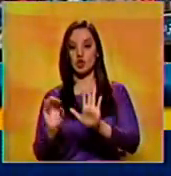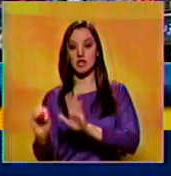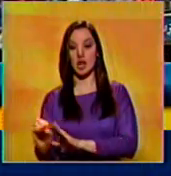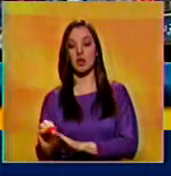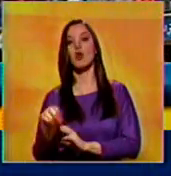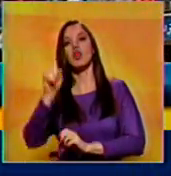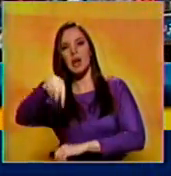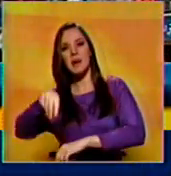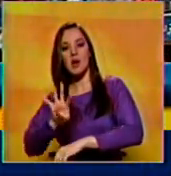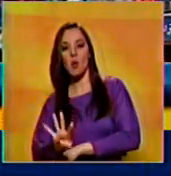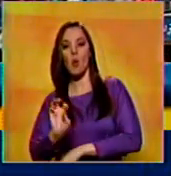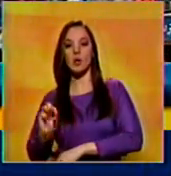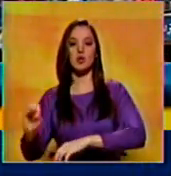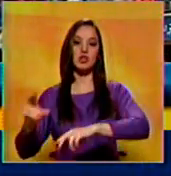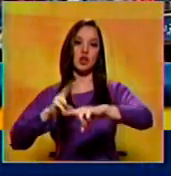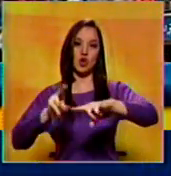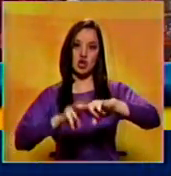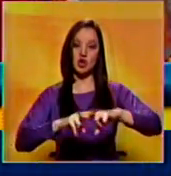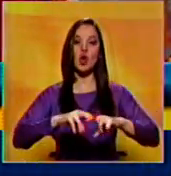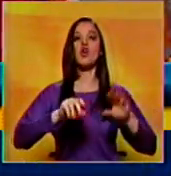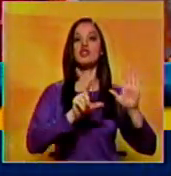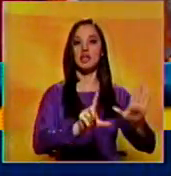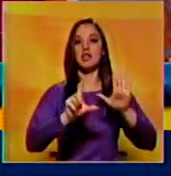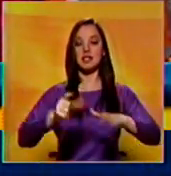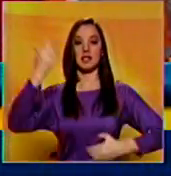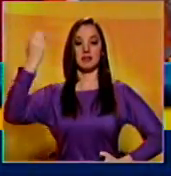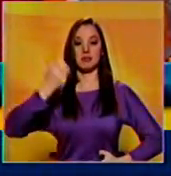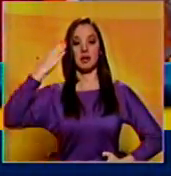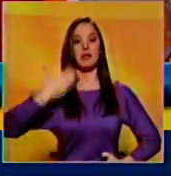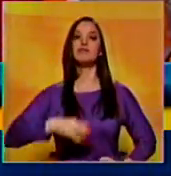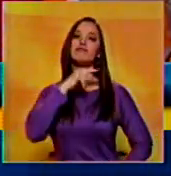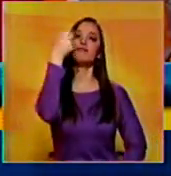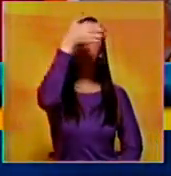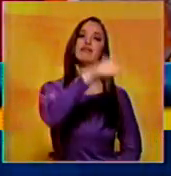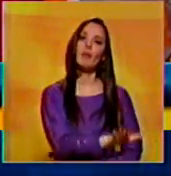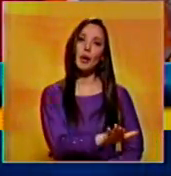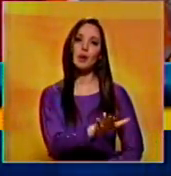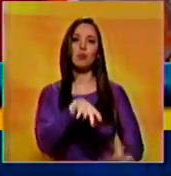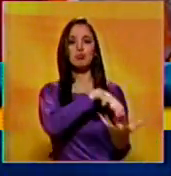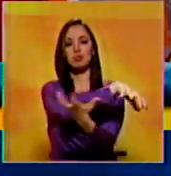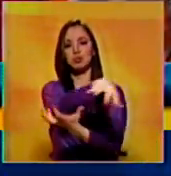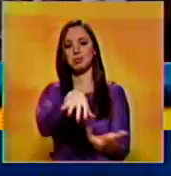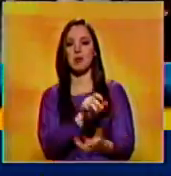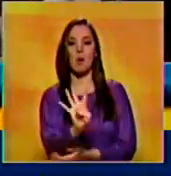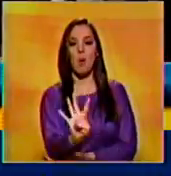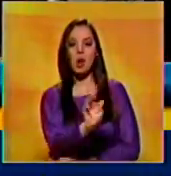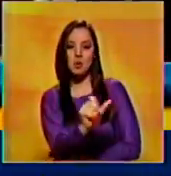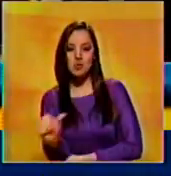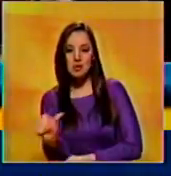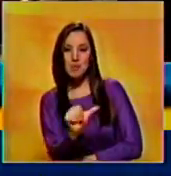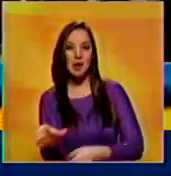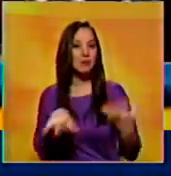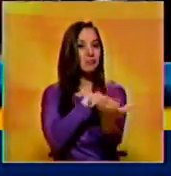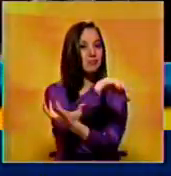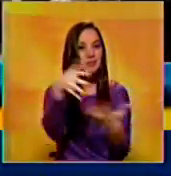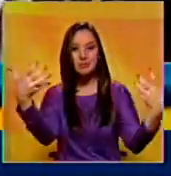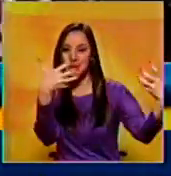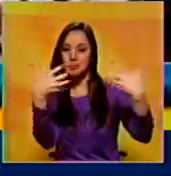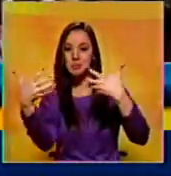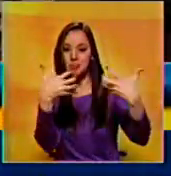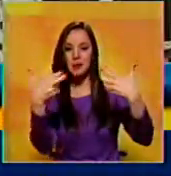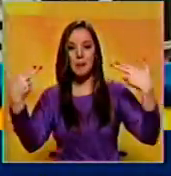niños y 67 soldados israelíes, han muerto en el conflicto que cumple cuatro semanas. Según la UNICEF,